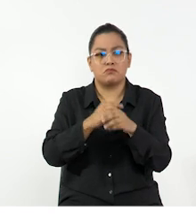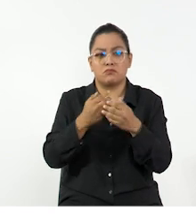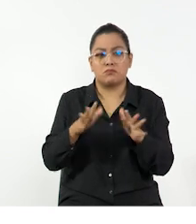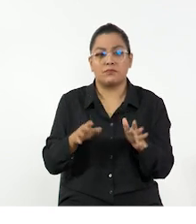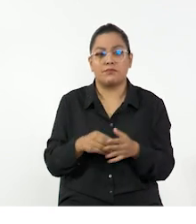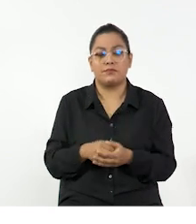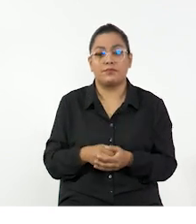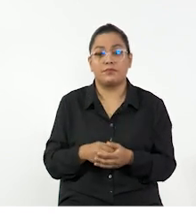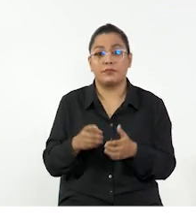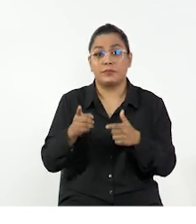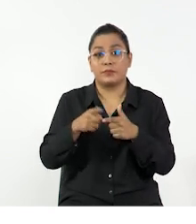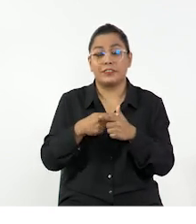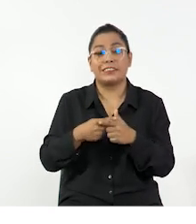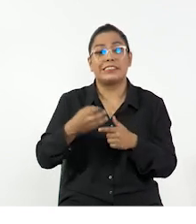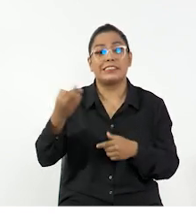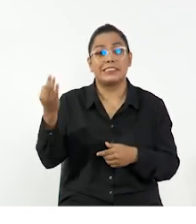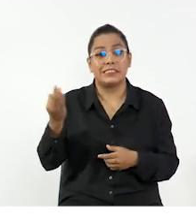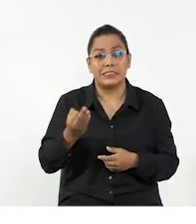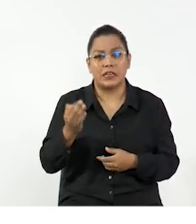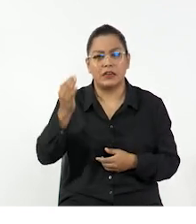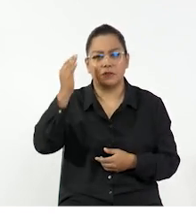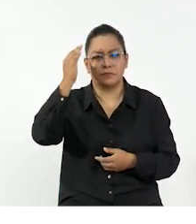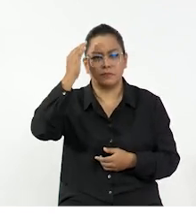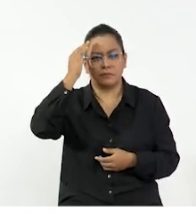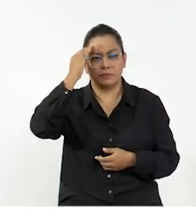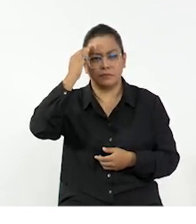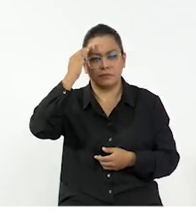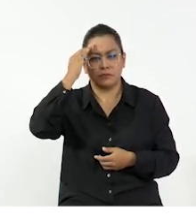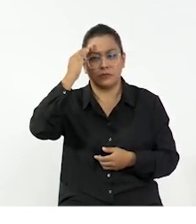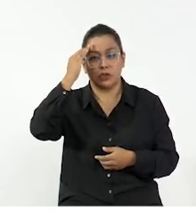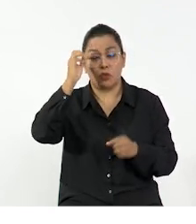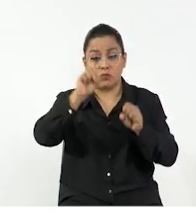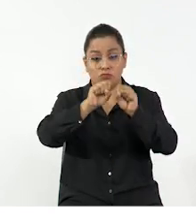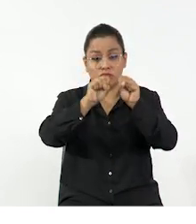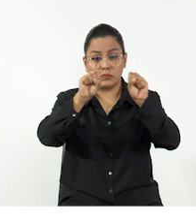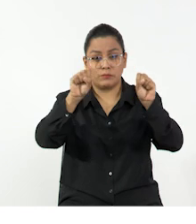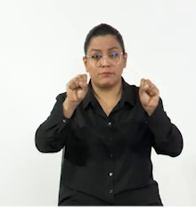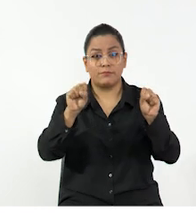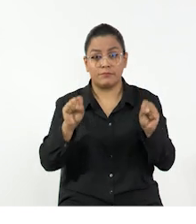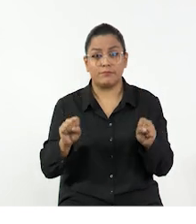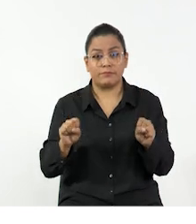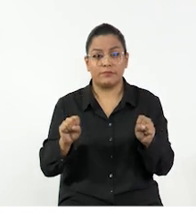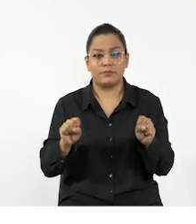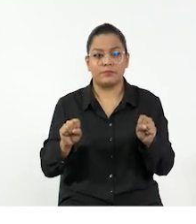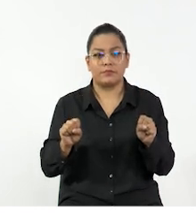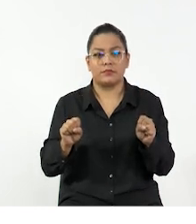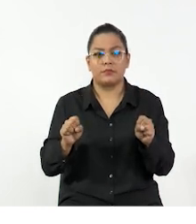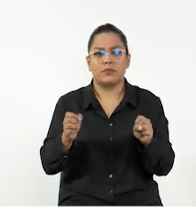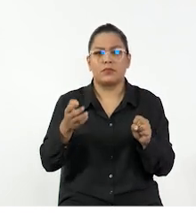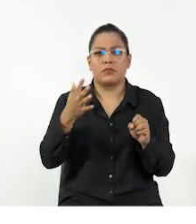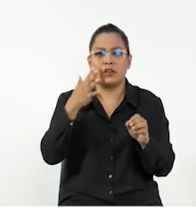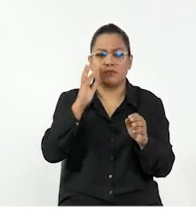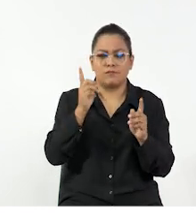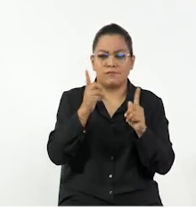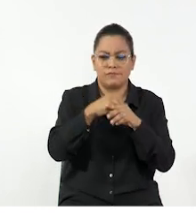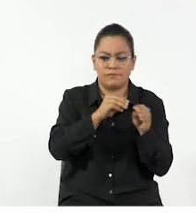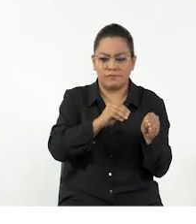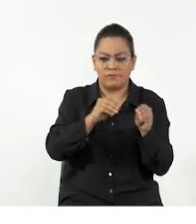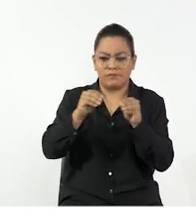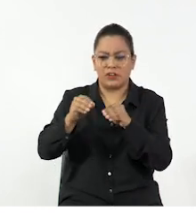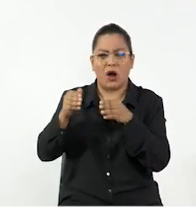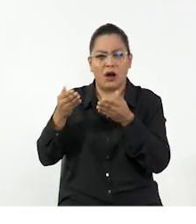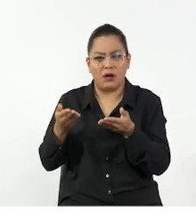instantes o tiempos definidos. Para esto es necesario tener un marco de referencia o un sistema de referencia para saber